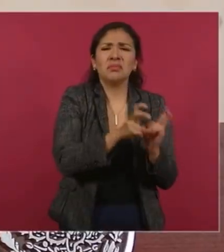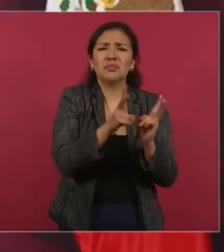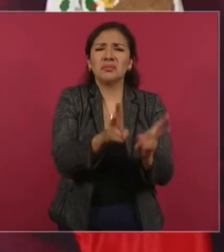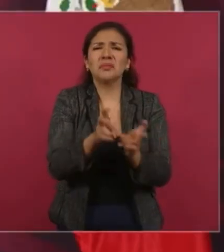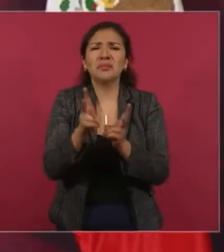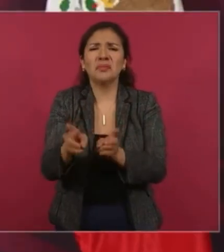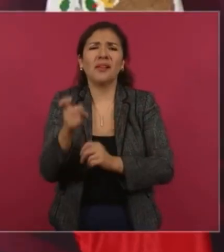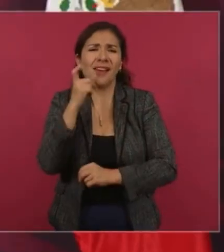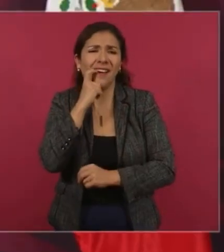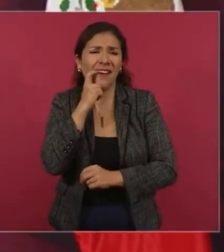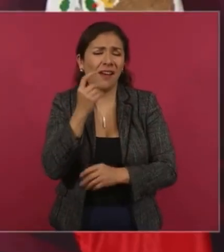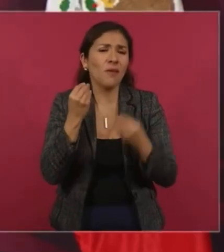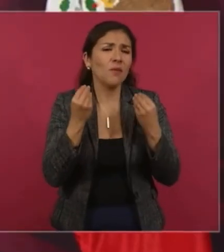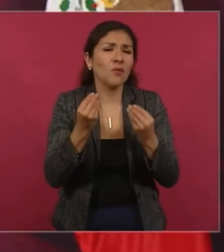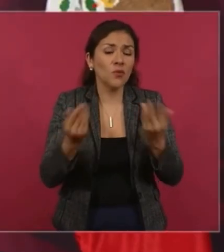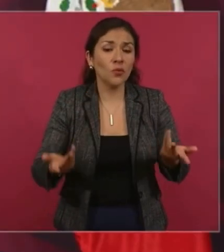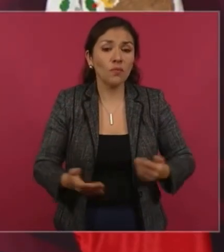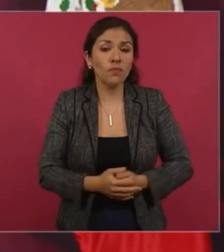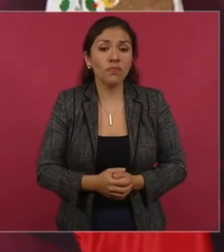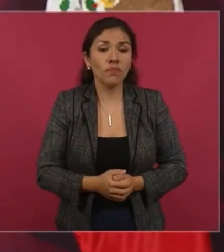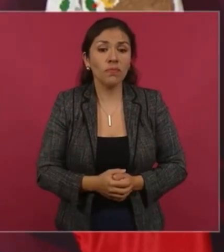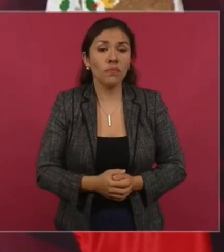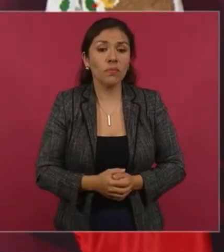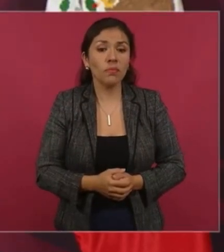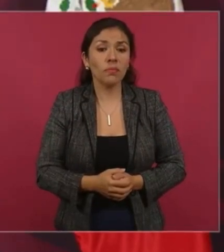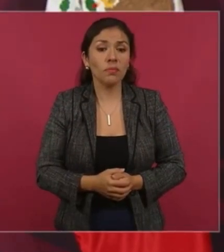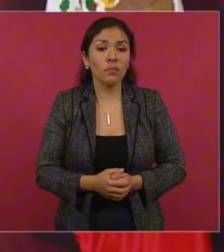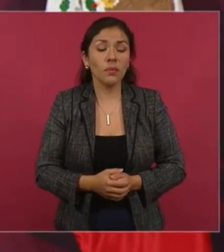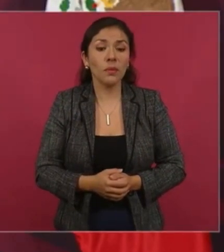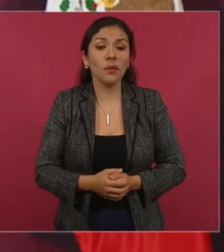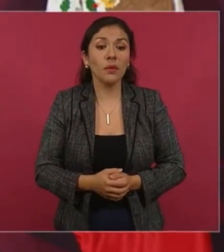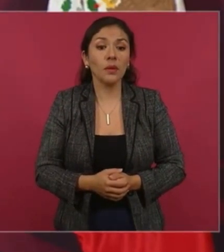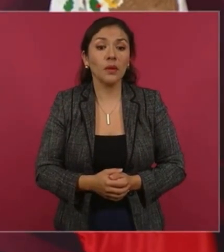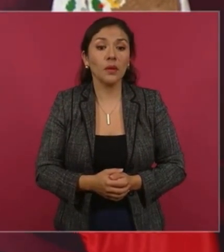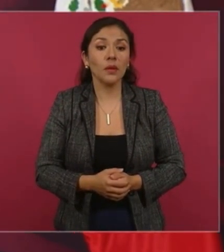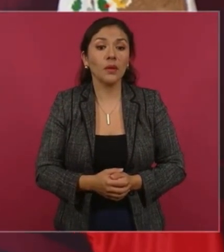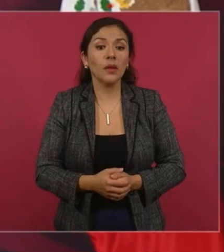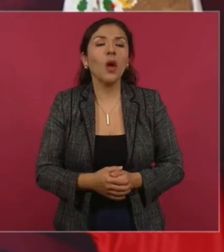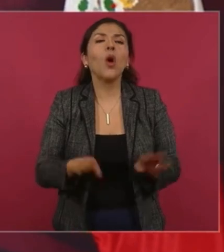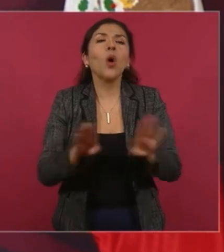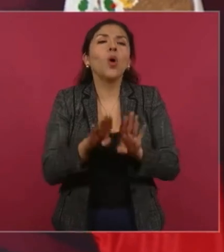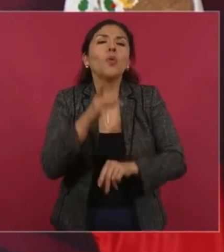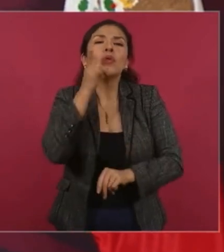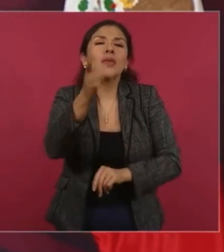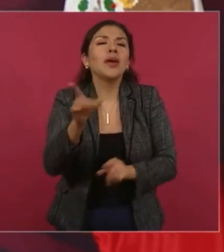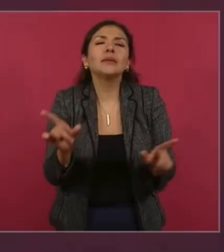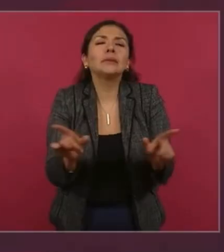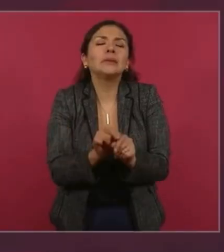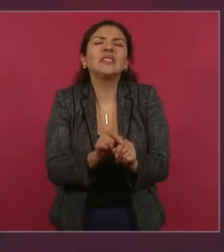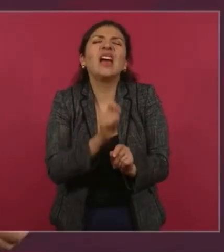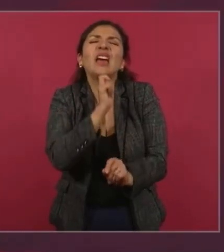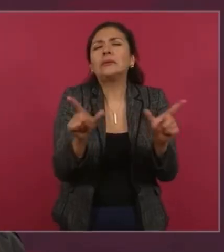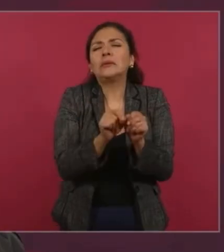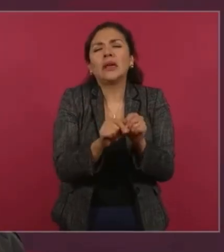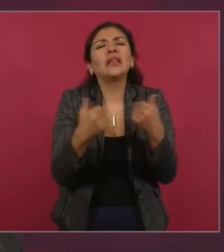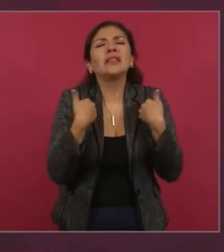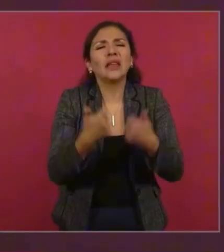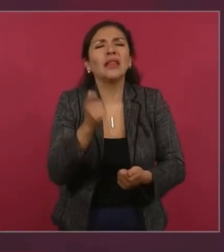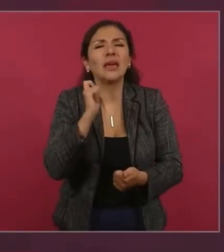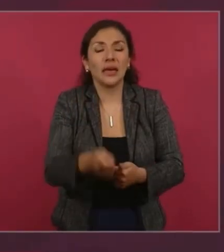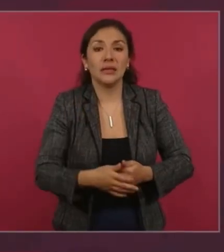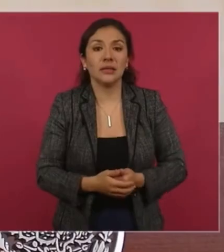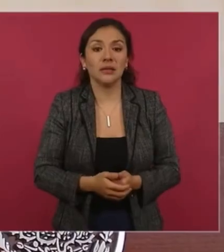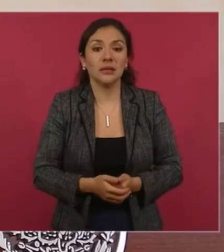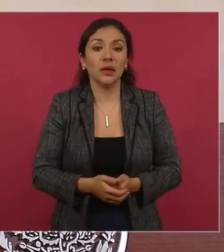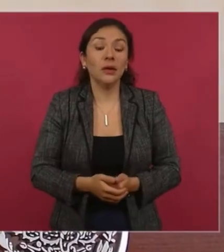¿Cómo se puede definir, en unas cuantas palabras, el modelo neoliberal? Pues